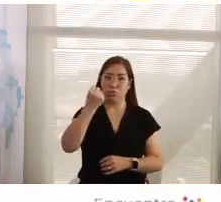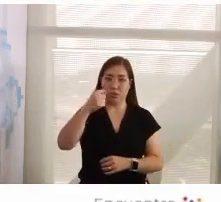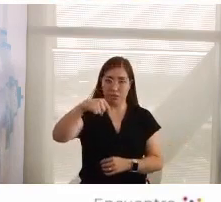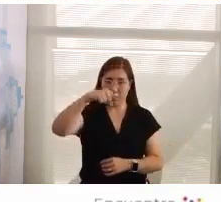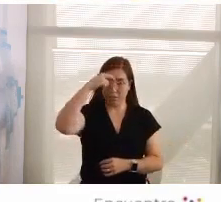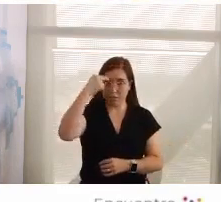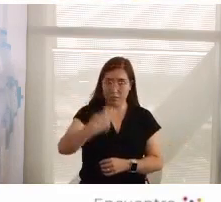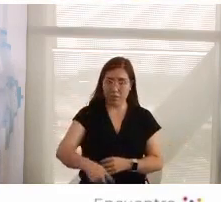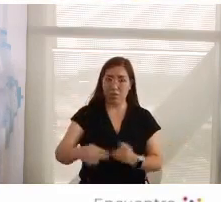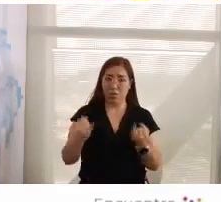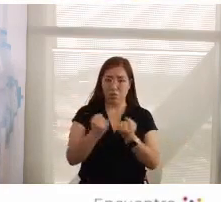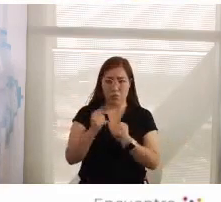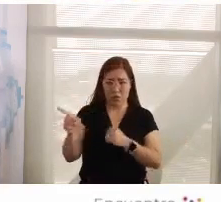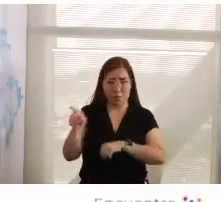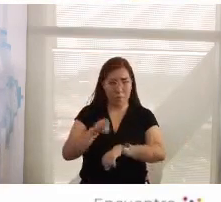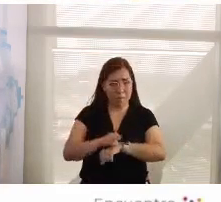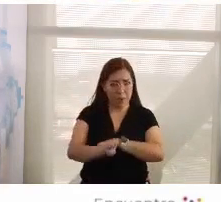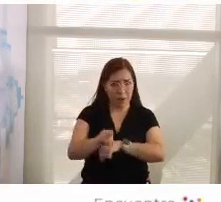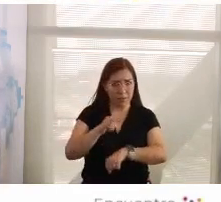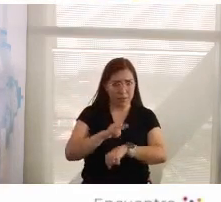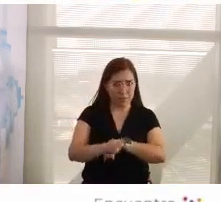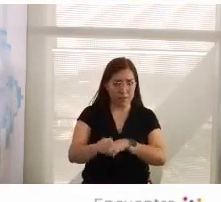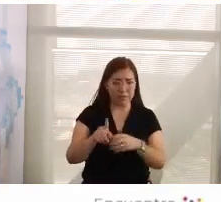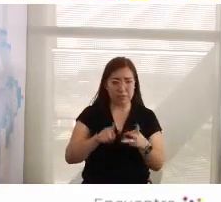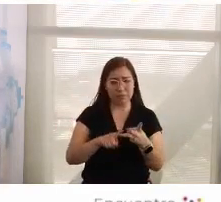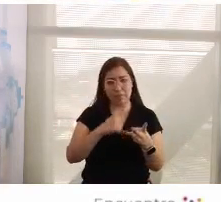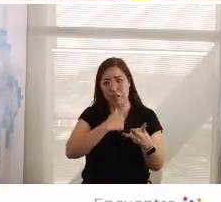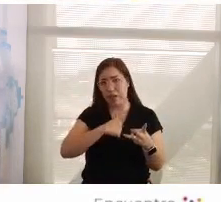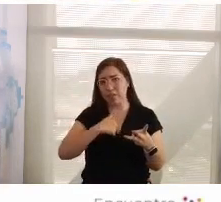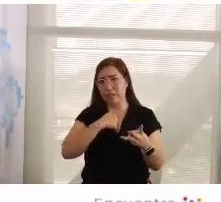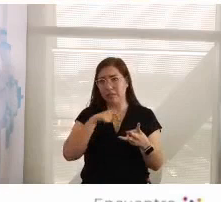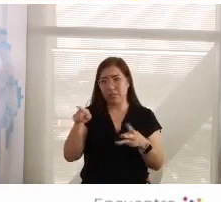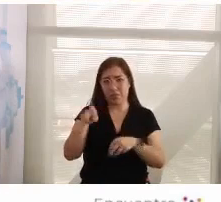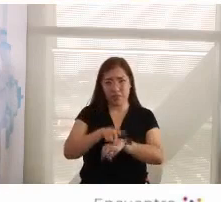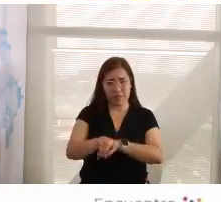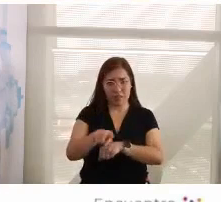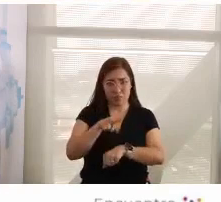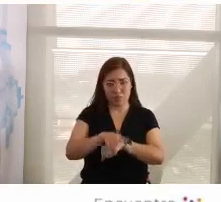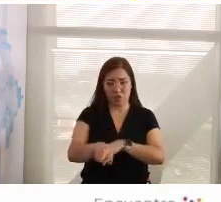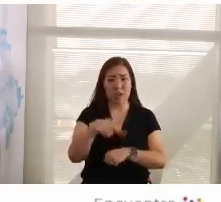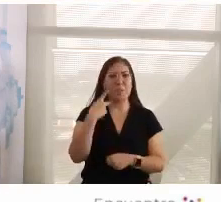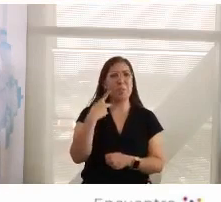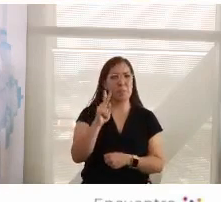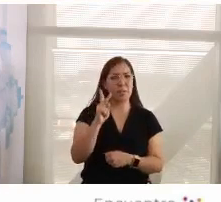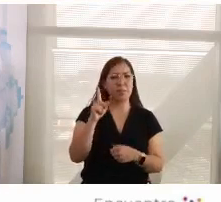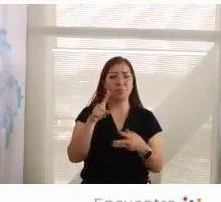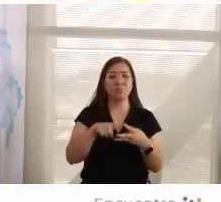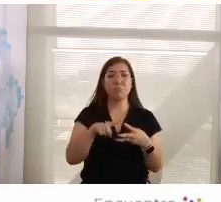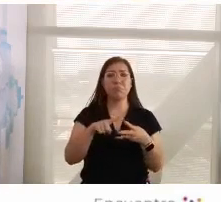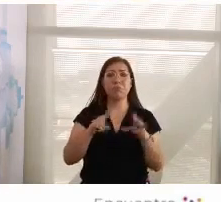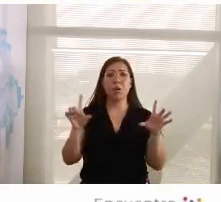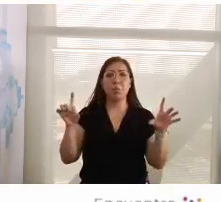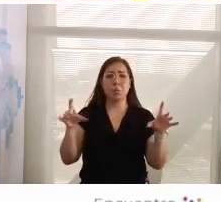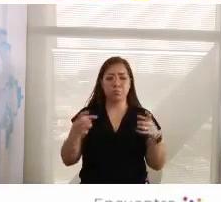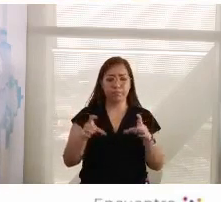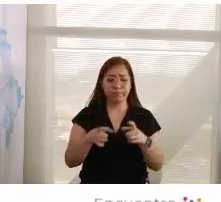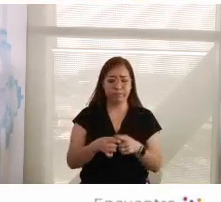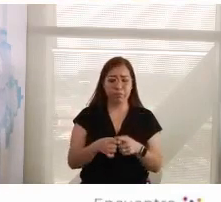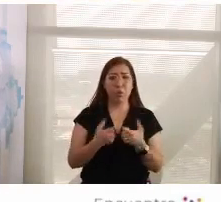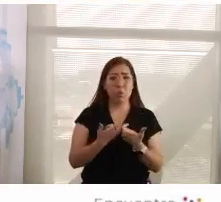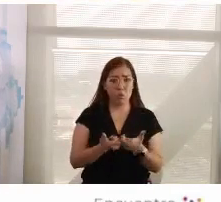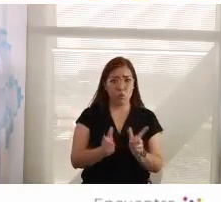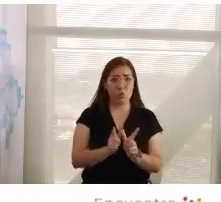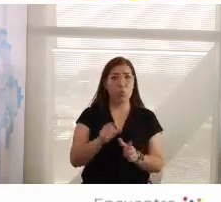también para Brasil y bueno, por desgracia para Venezuela, no, hay una minoría que es capaz de contener